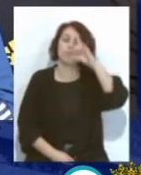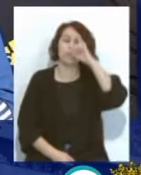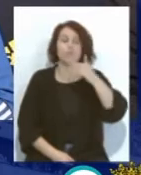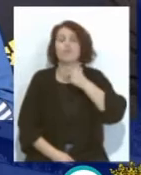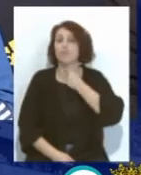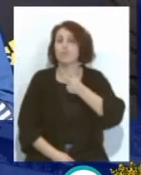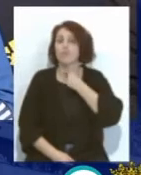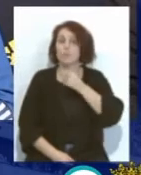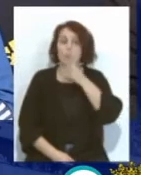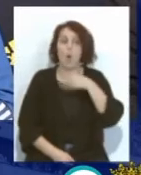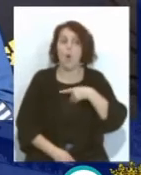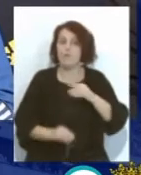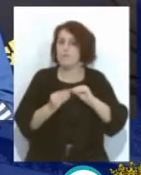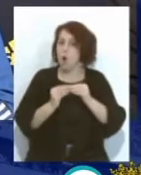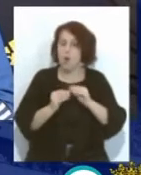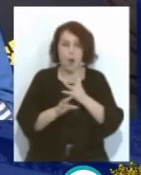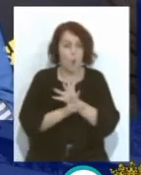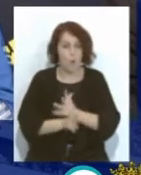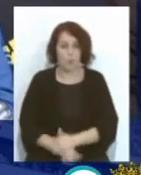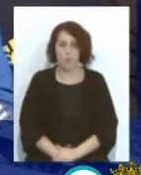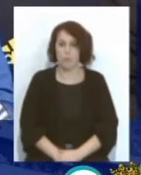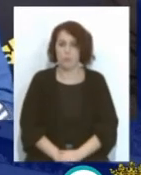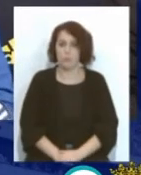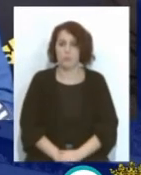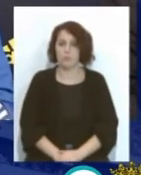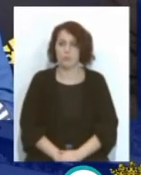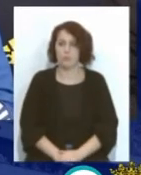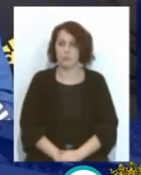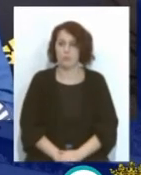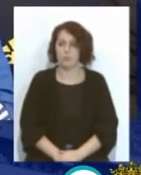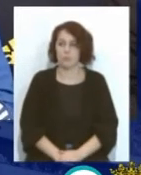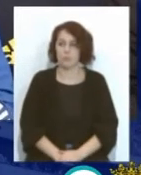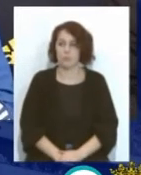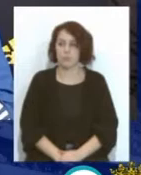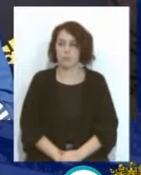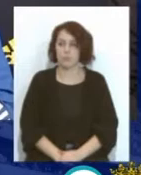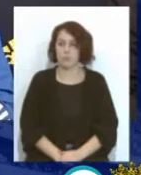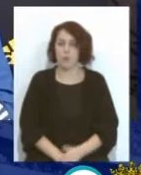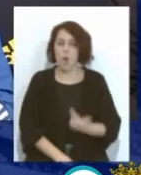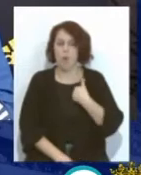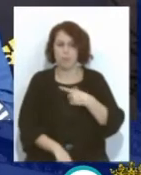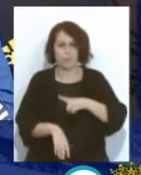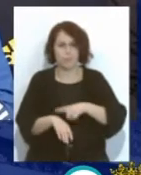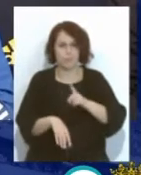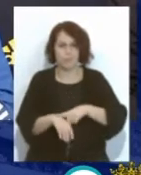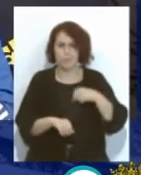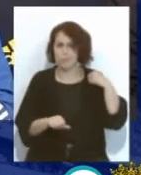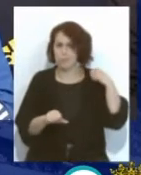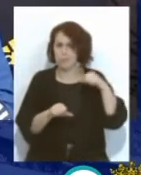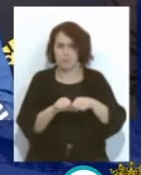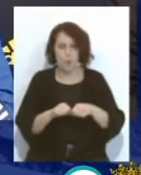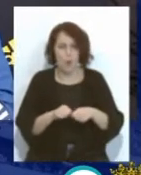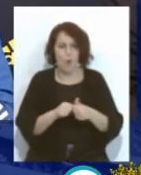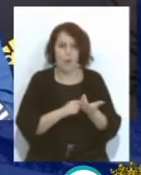Mucho Sobre todo Por el estilo De juego Llevo Creo que Mucho tiempo Sin Poder